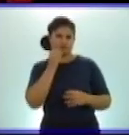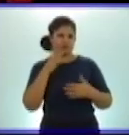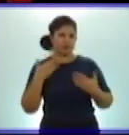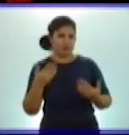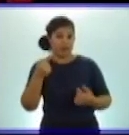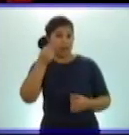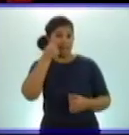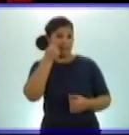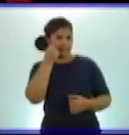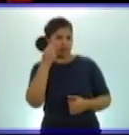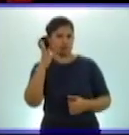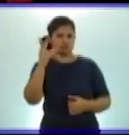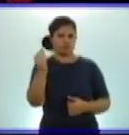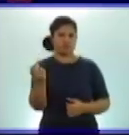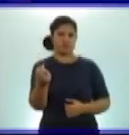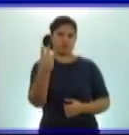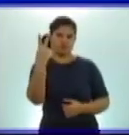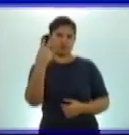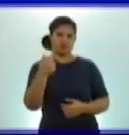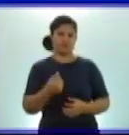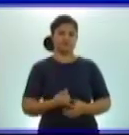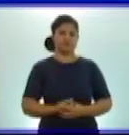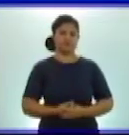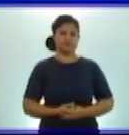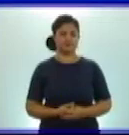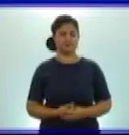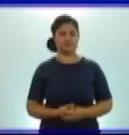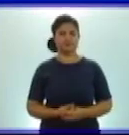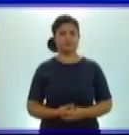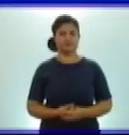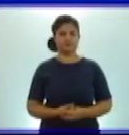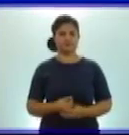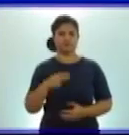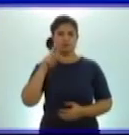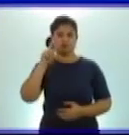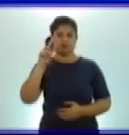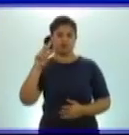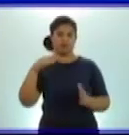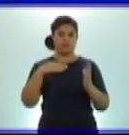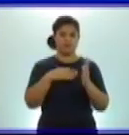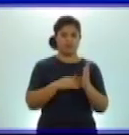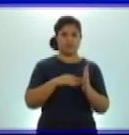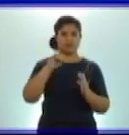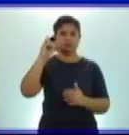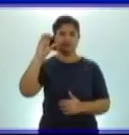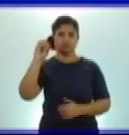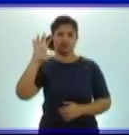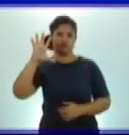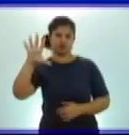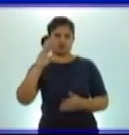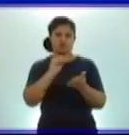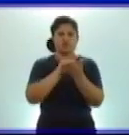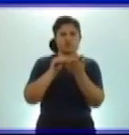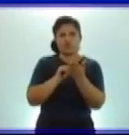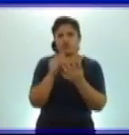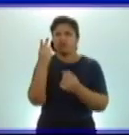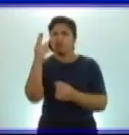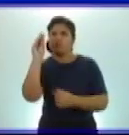2 en el segundo número. En 23.605. ¿Qué lugar ocupa?